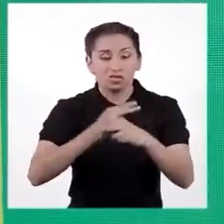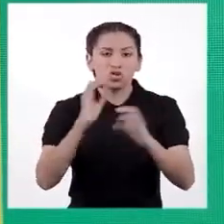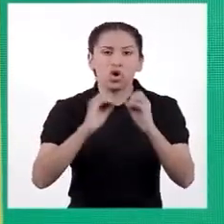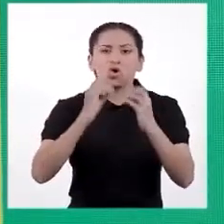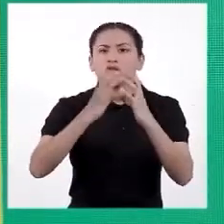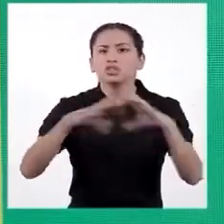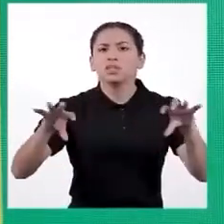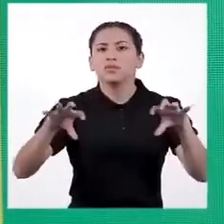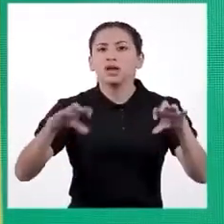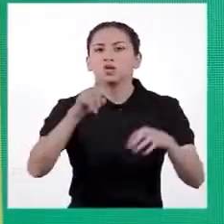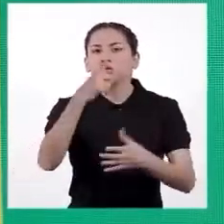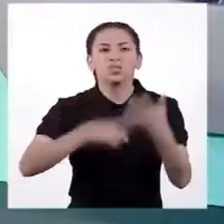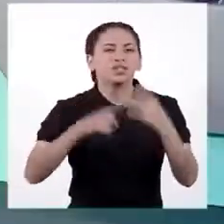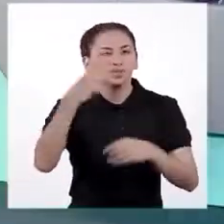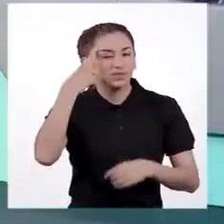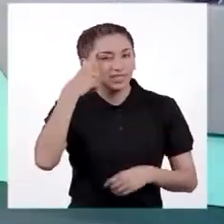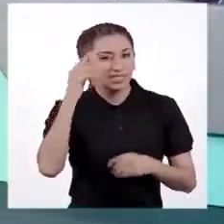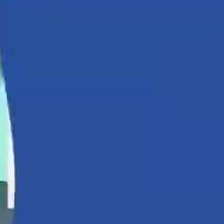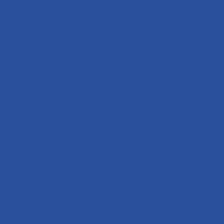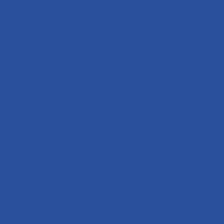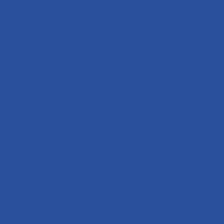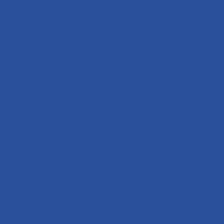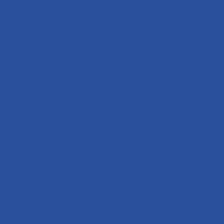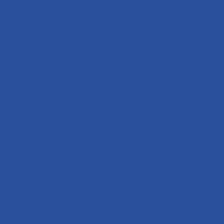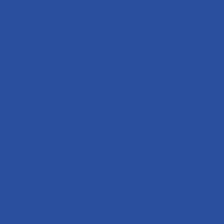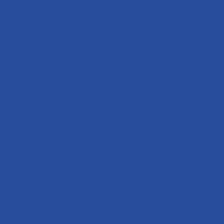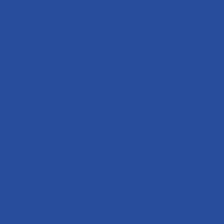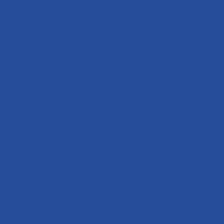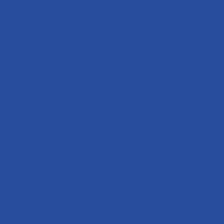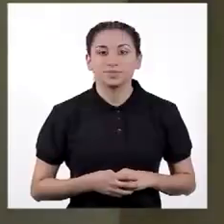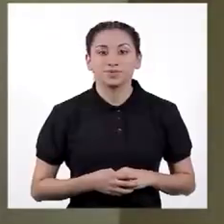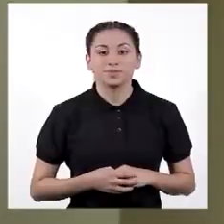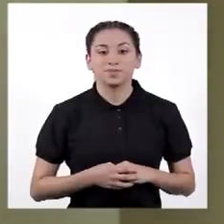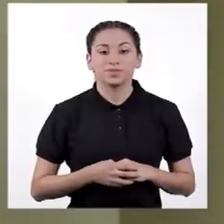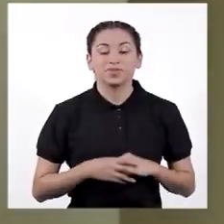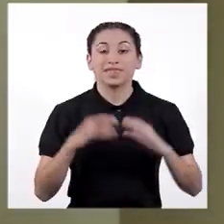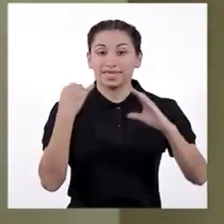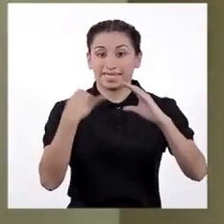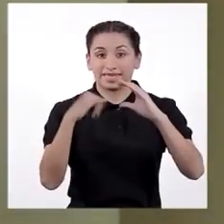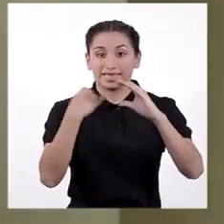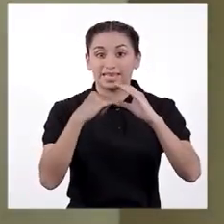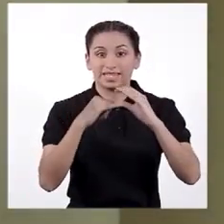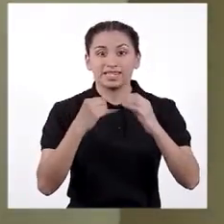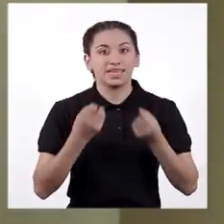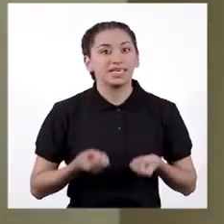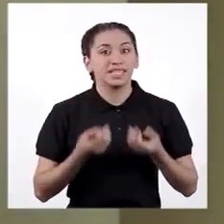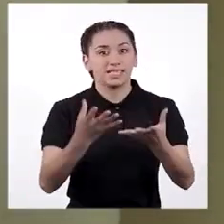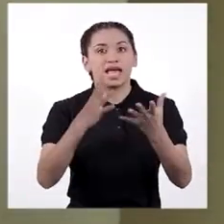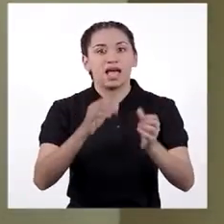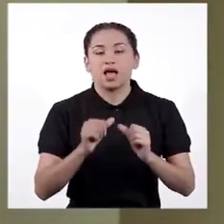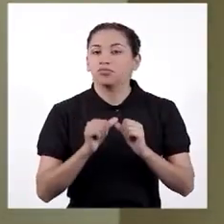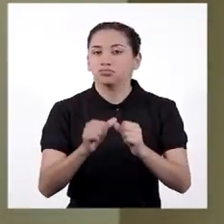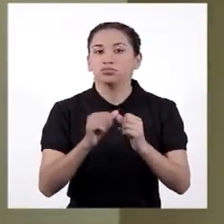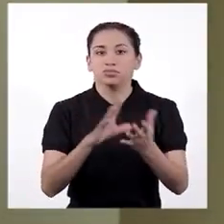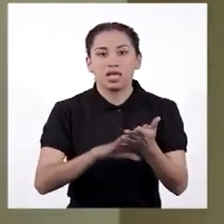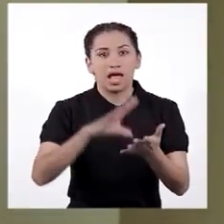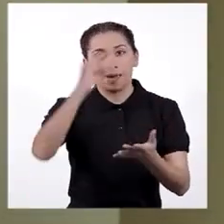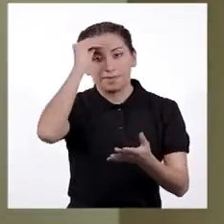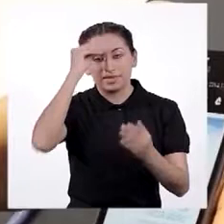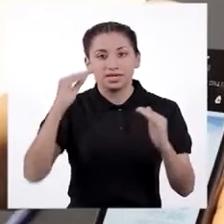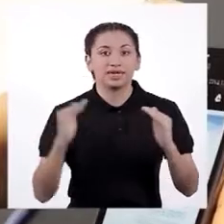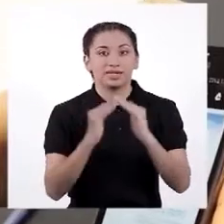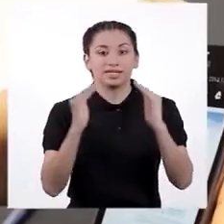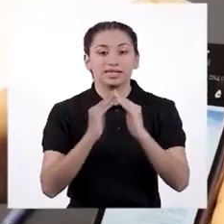separa? ¿Tú qué piensas? ¡Ya volvemos! Internet nos permite aprender en casa y